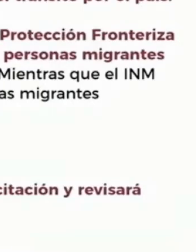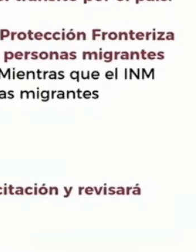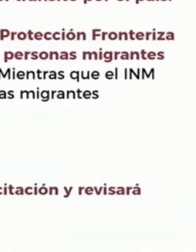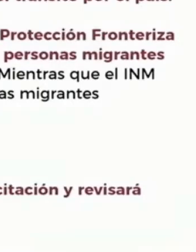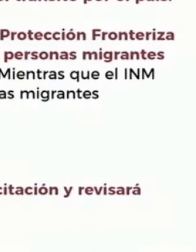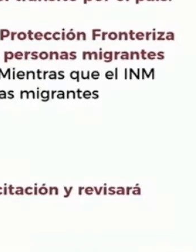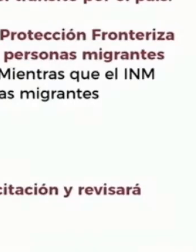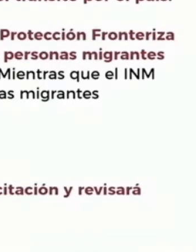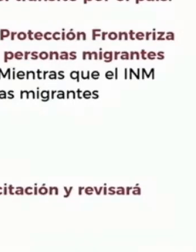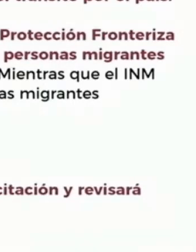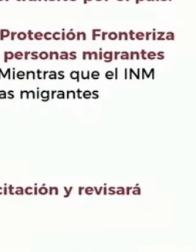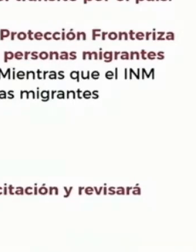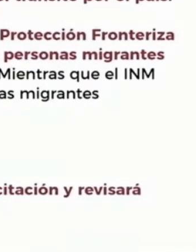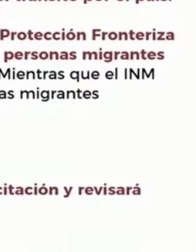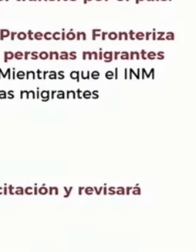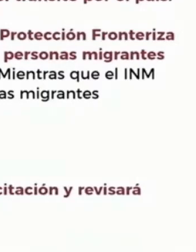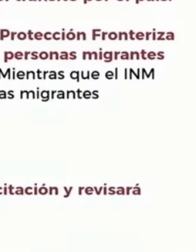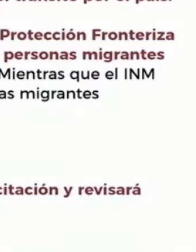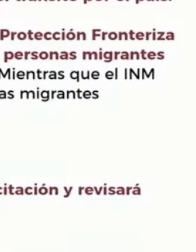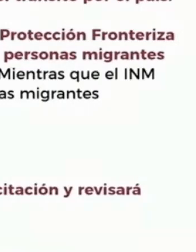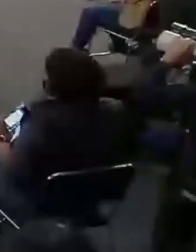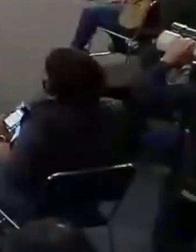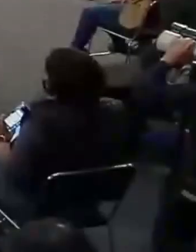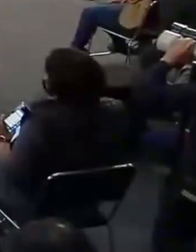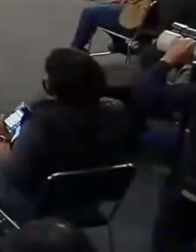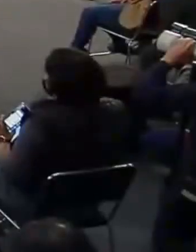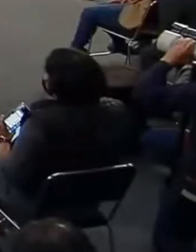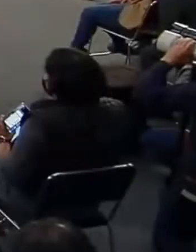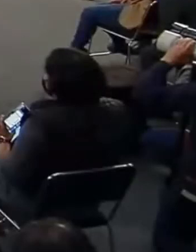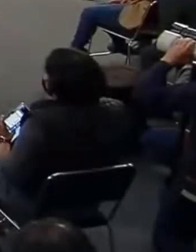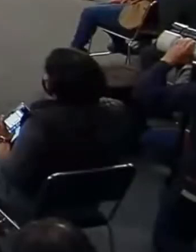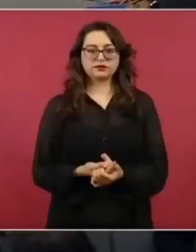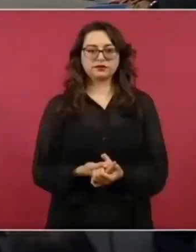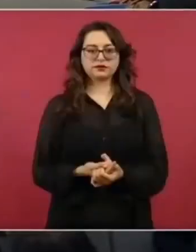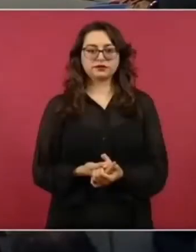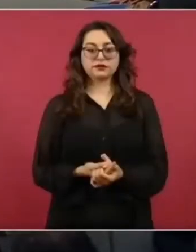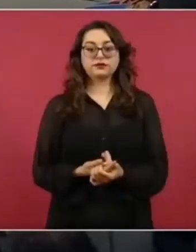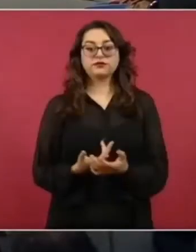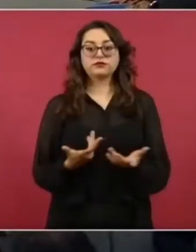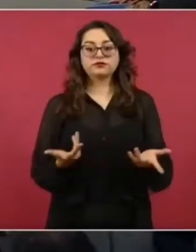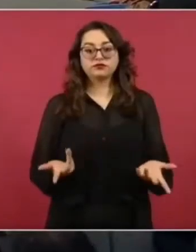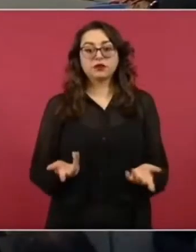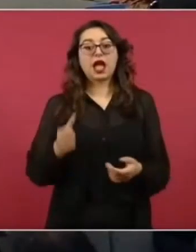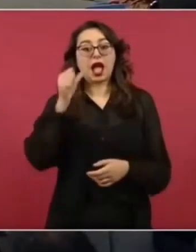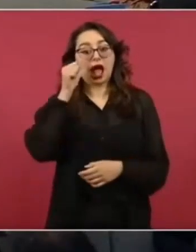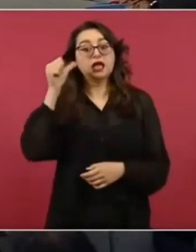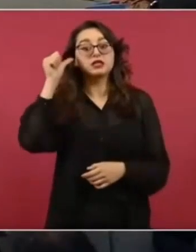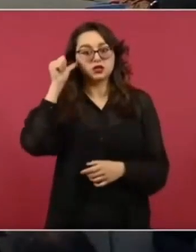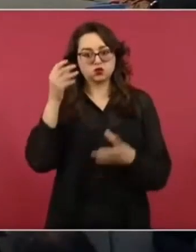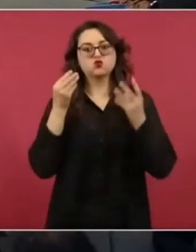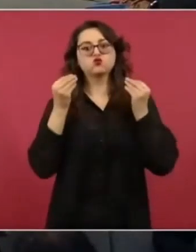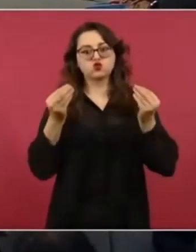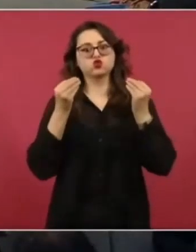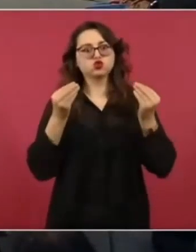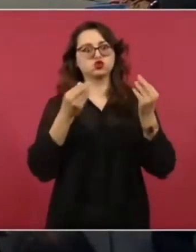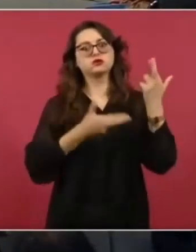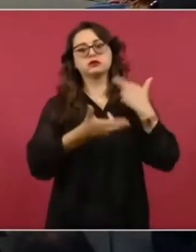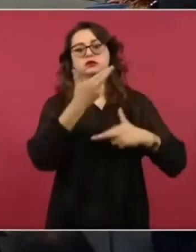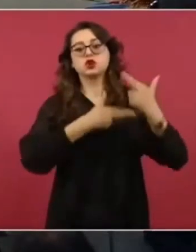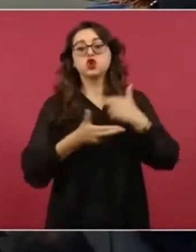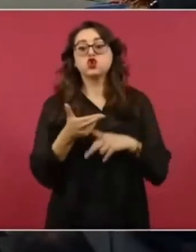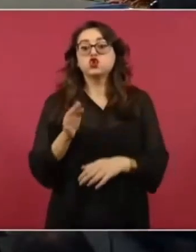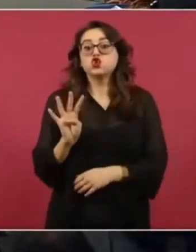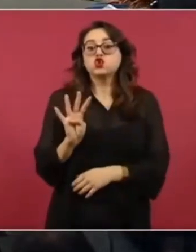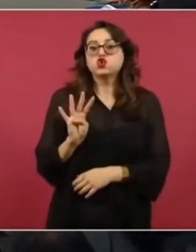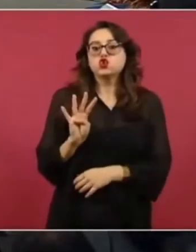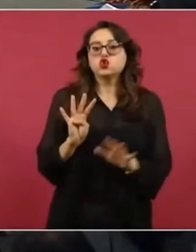Entonces fue el día de ayer. Y el día de ayer, el día de hoy tenemos un descenso ya, según nos dice el NINAMI, del